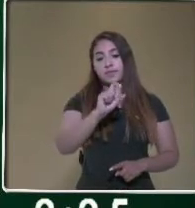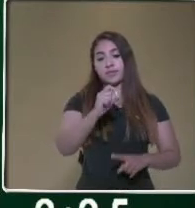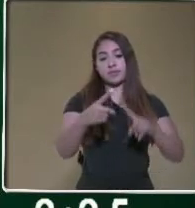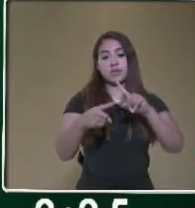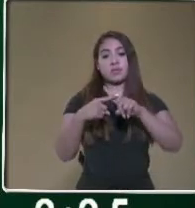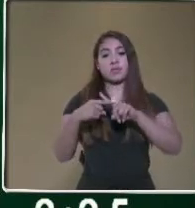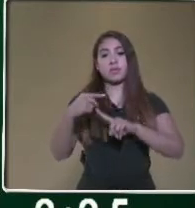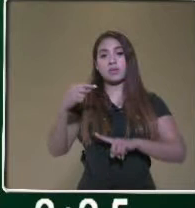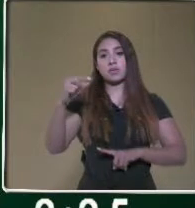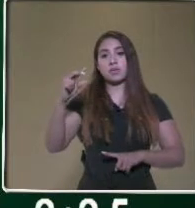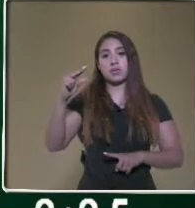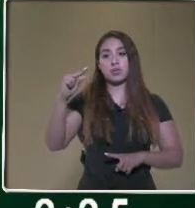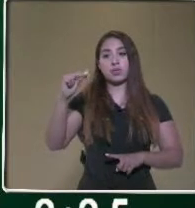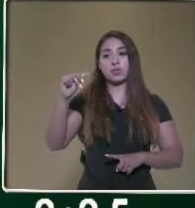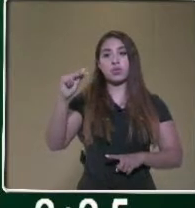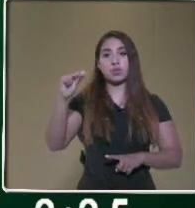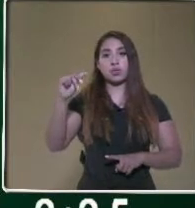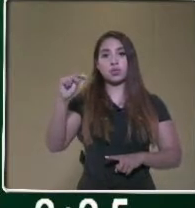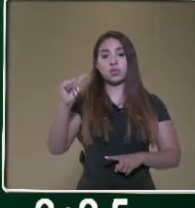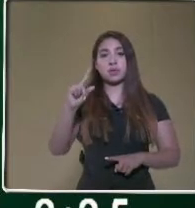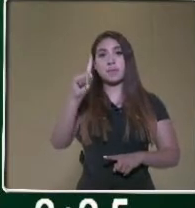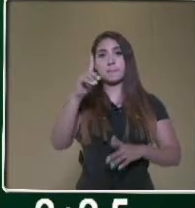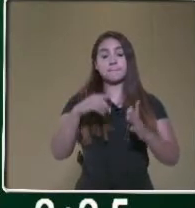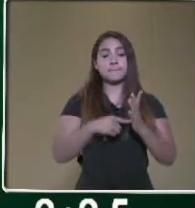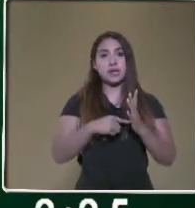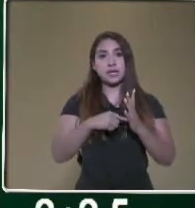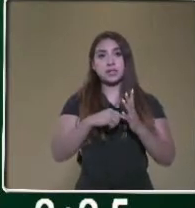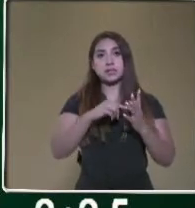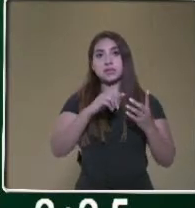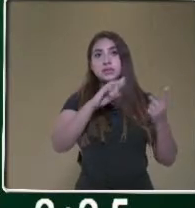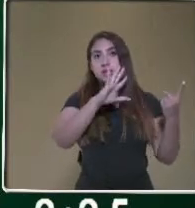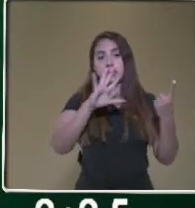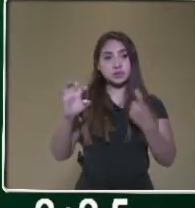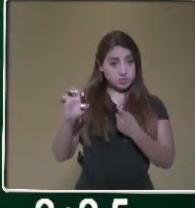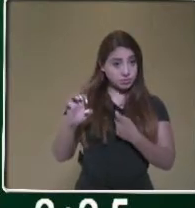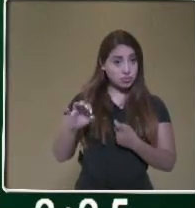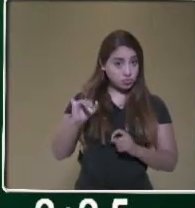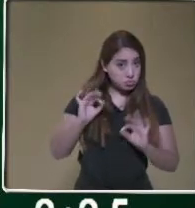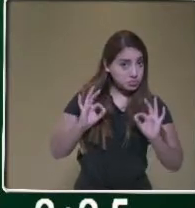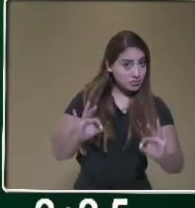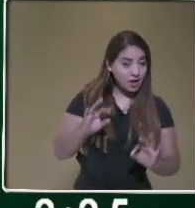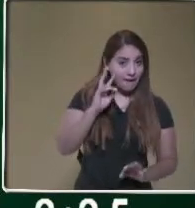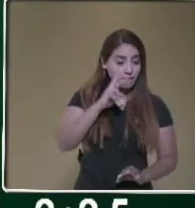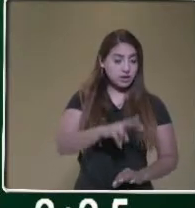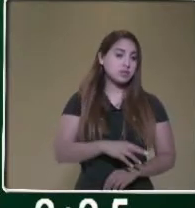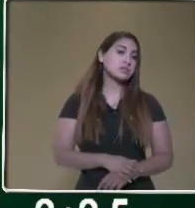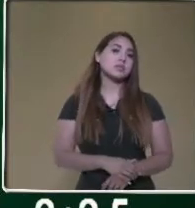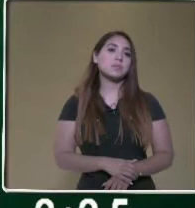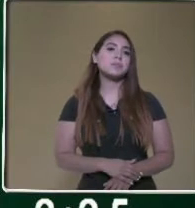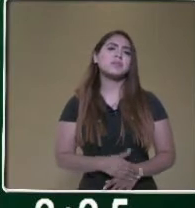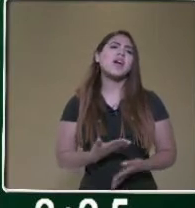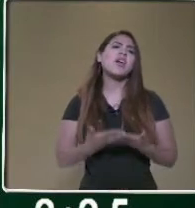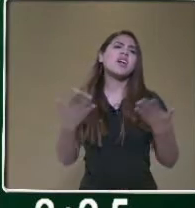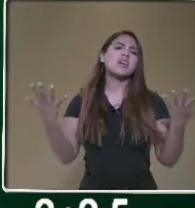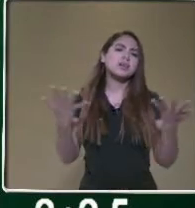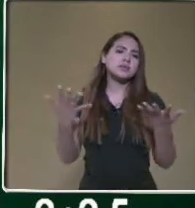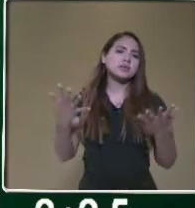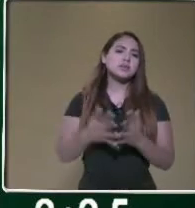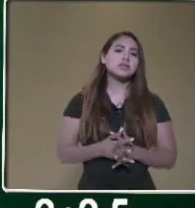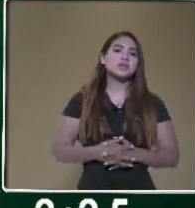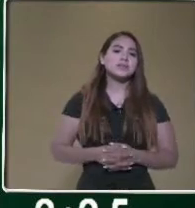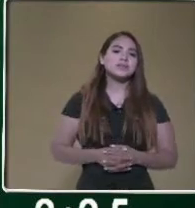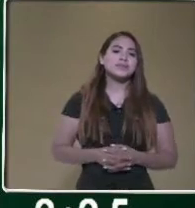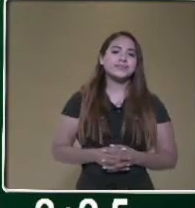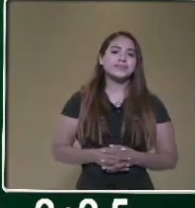1,600. 1,600. Excelente. ¿Ya viste las cantidades? Ahora, ¿qué tendrías que hacer? Bueno,